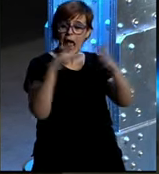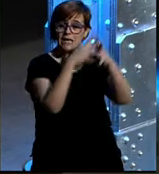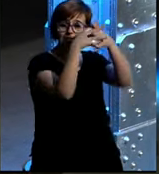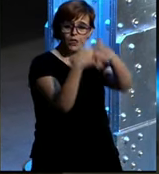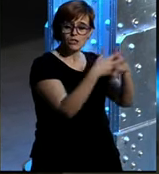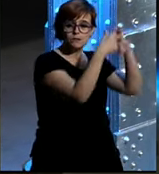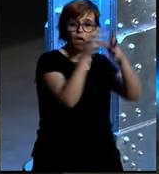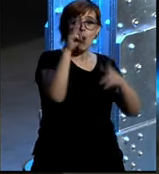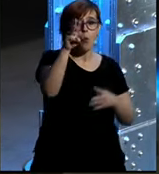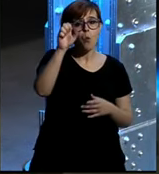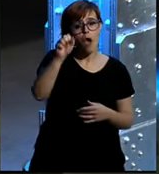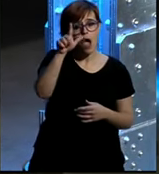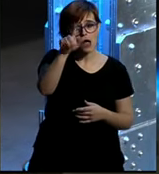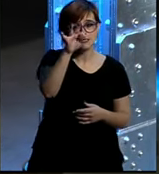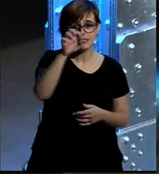de Walter Isaacson